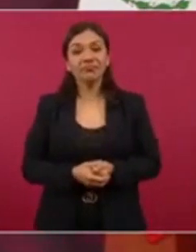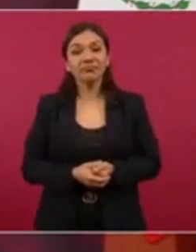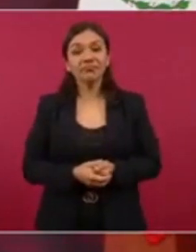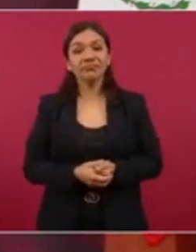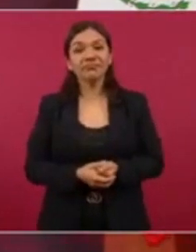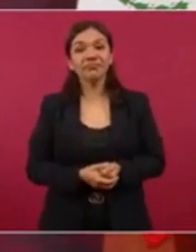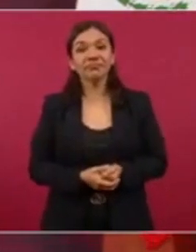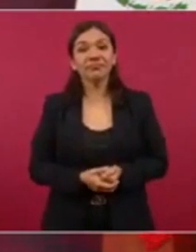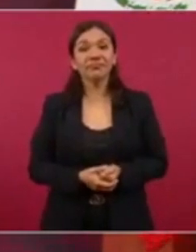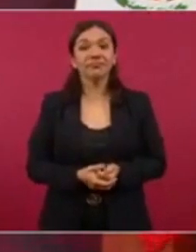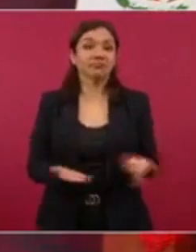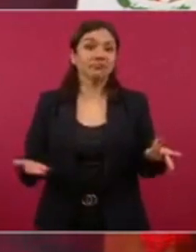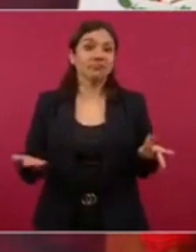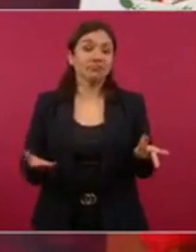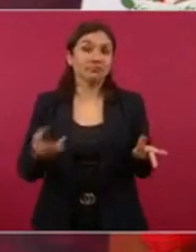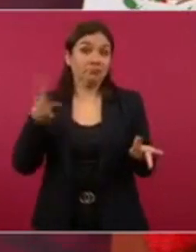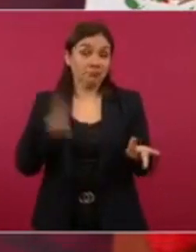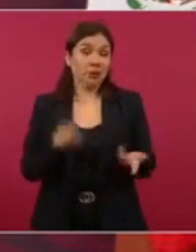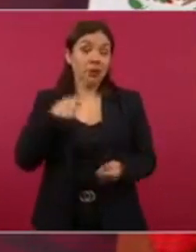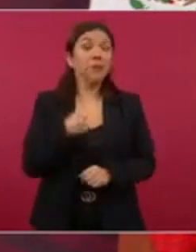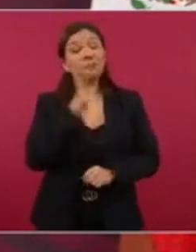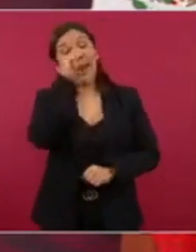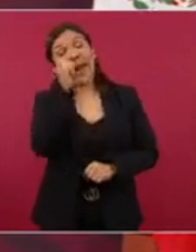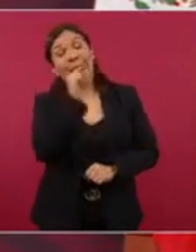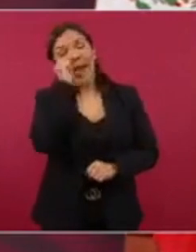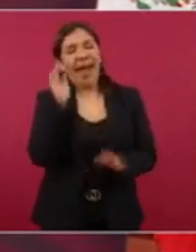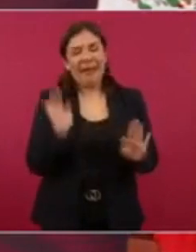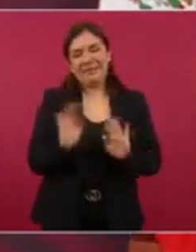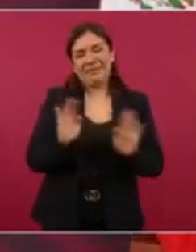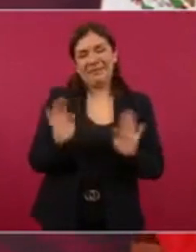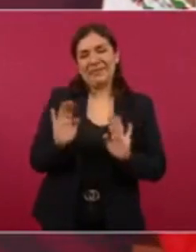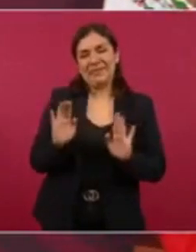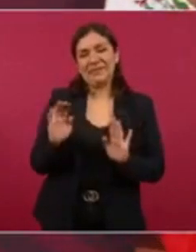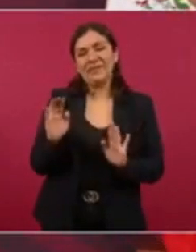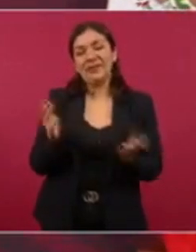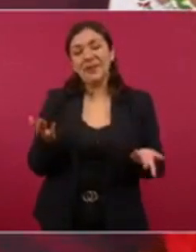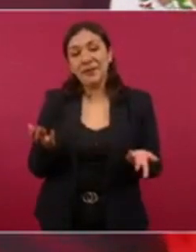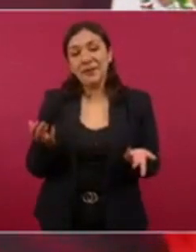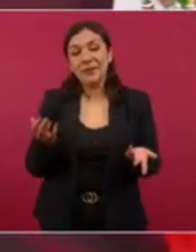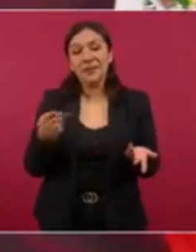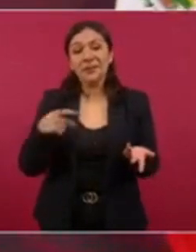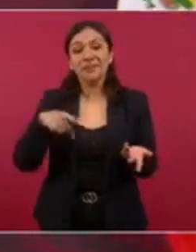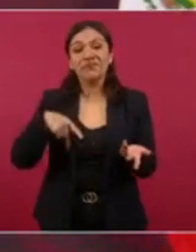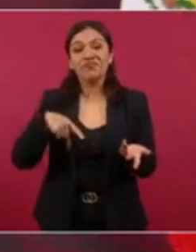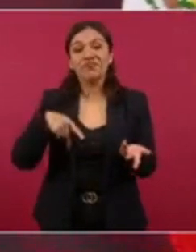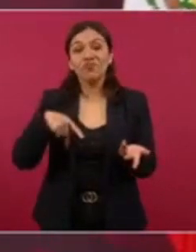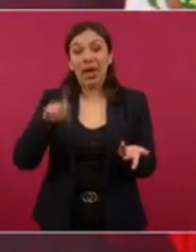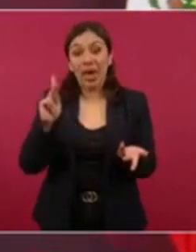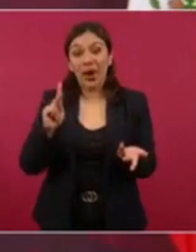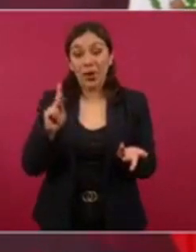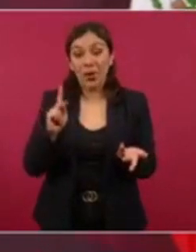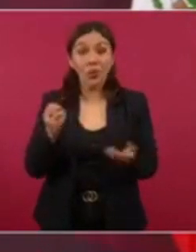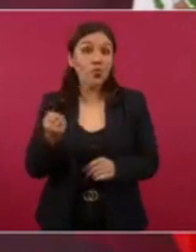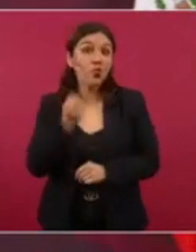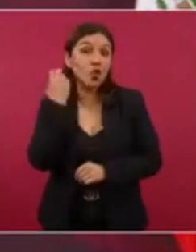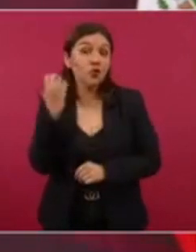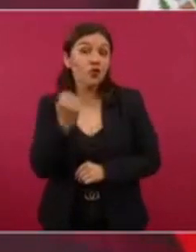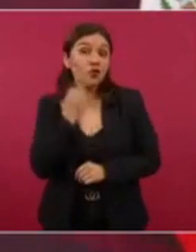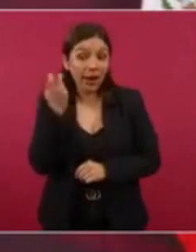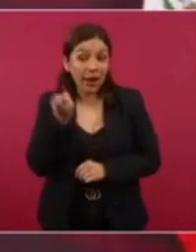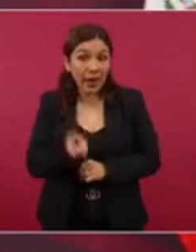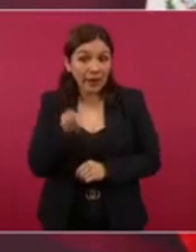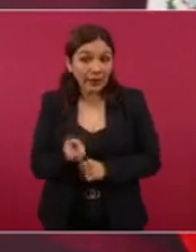Y no es para presumir, pero esta conferencia la ven muchos.